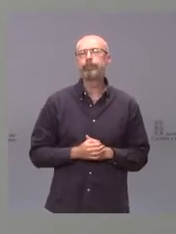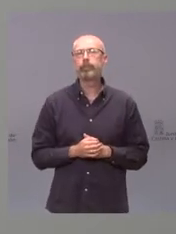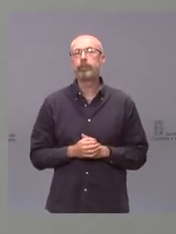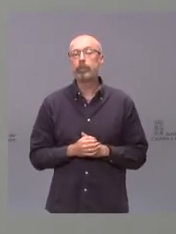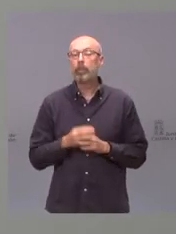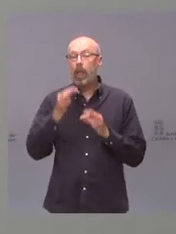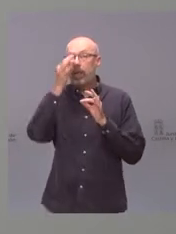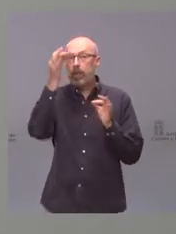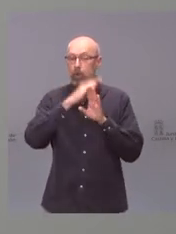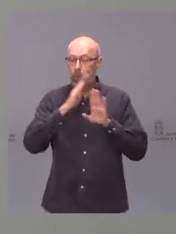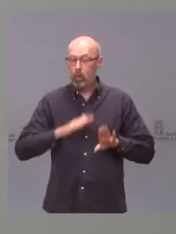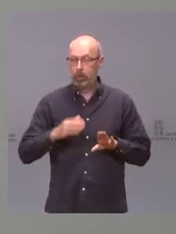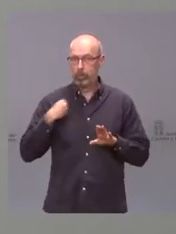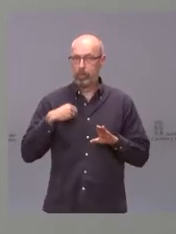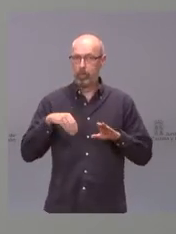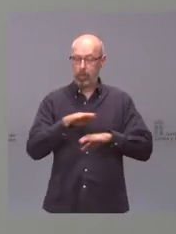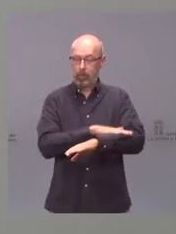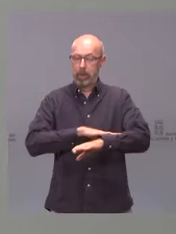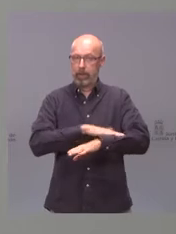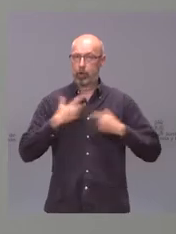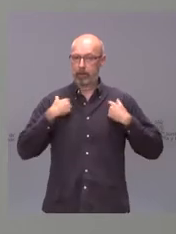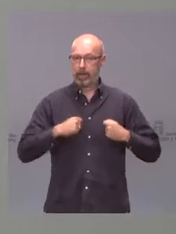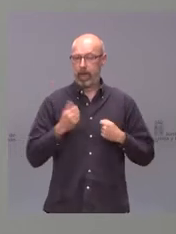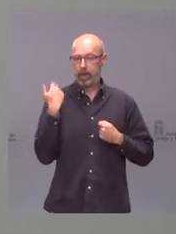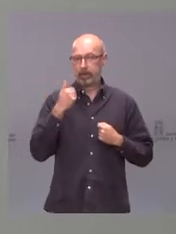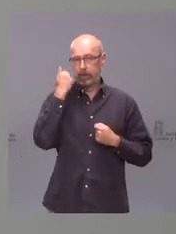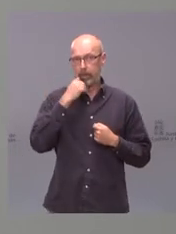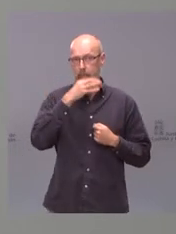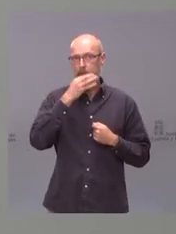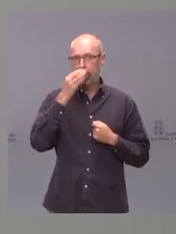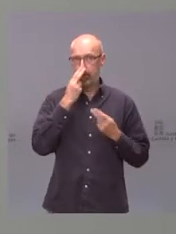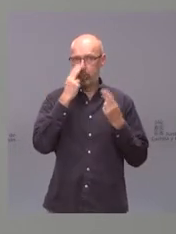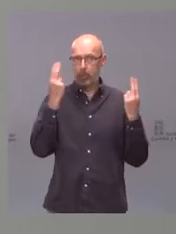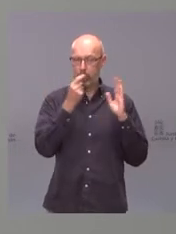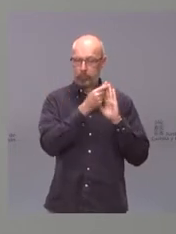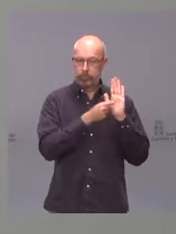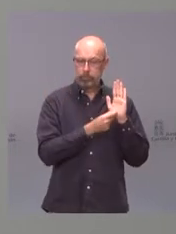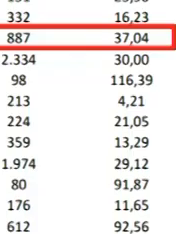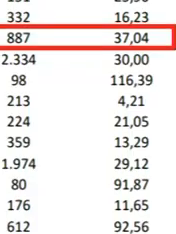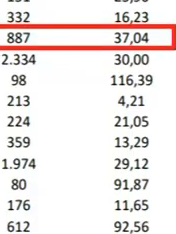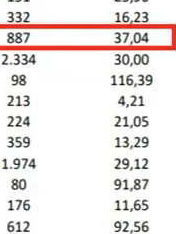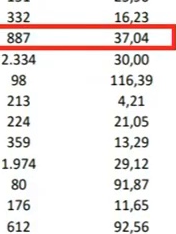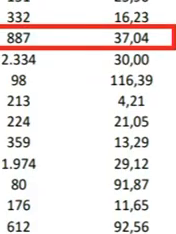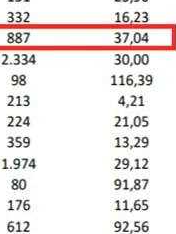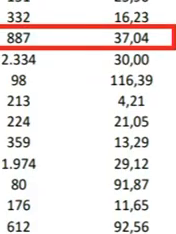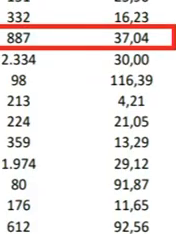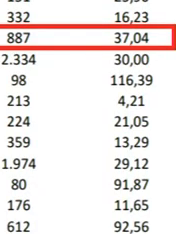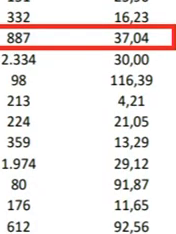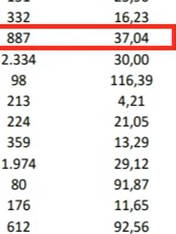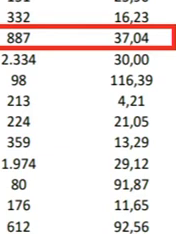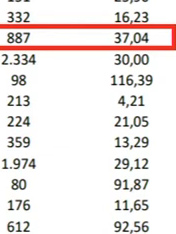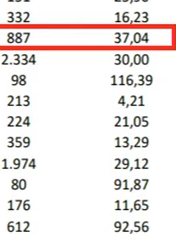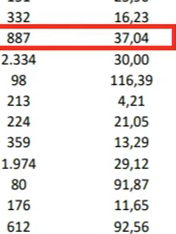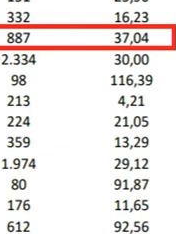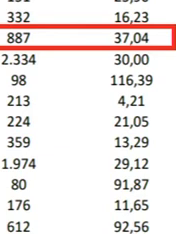publicados por el Ministerio de Sanidad, el pasado sábado por la tarde, la tendencia general en el país era el crecimiento en tasa de